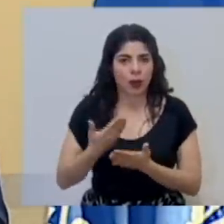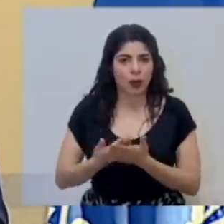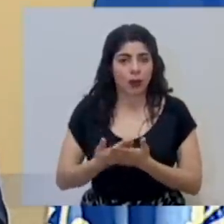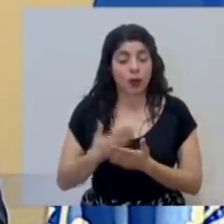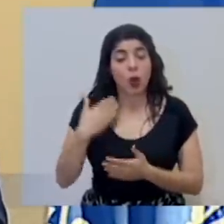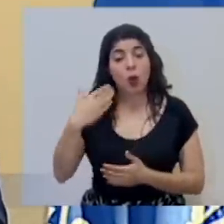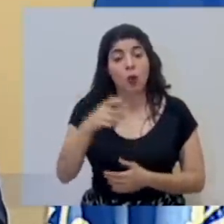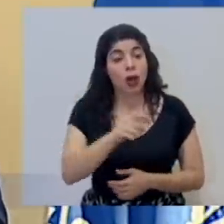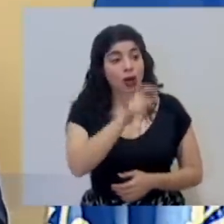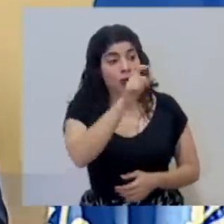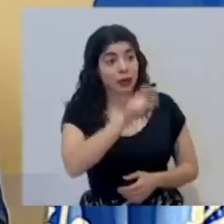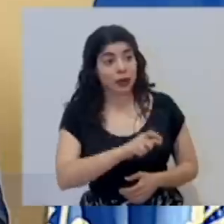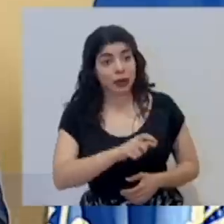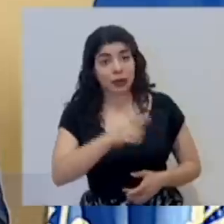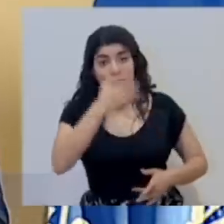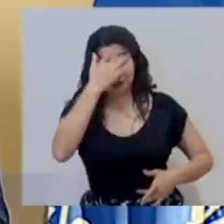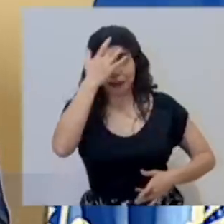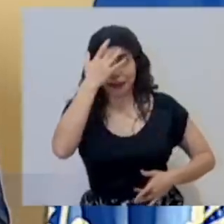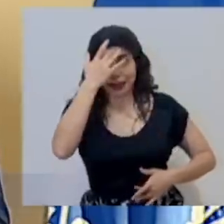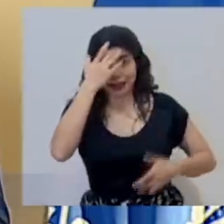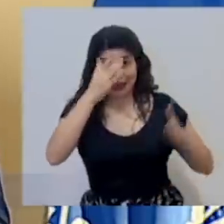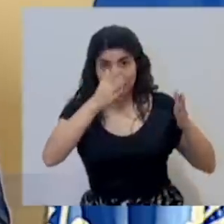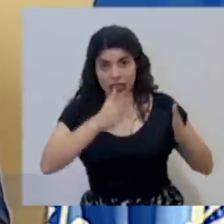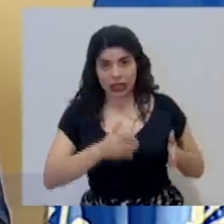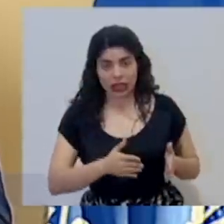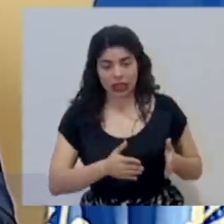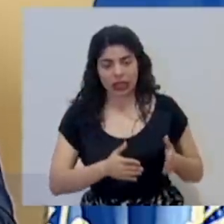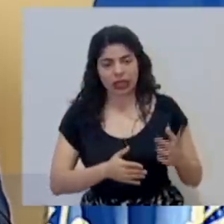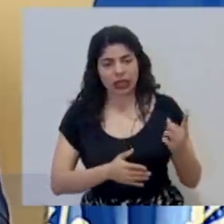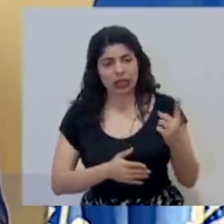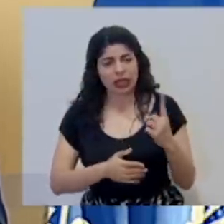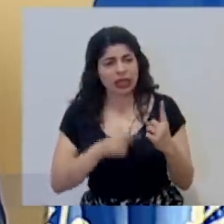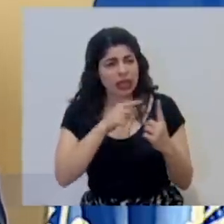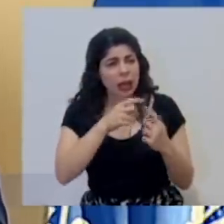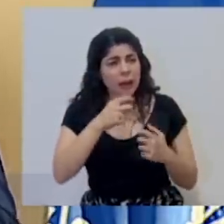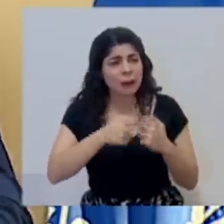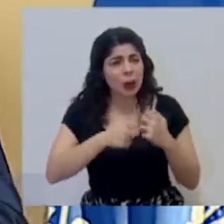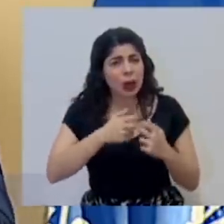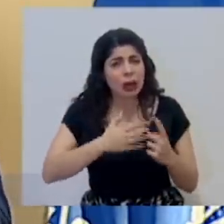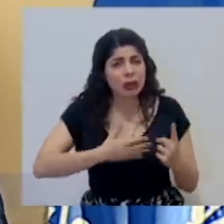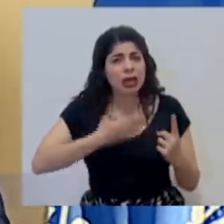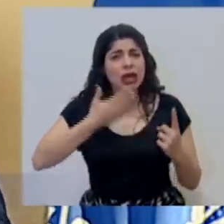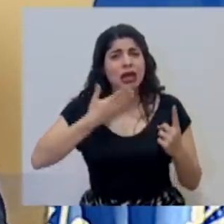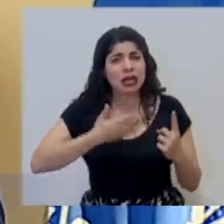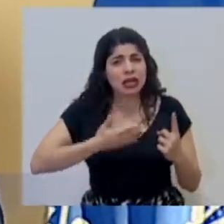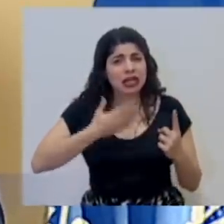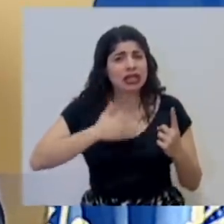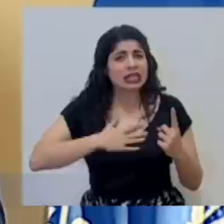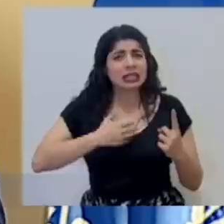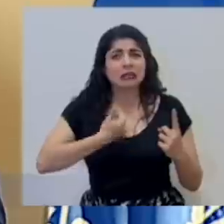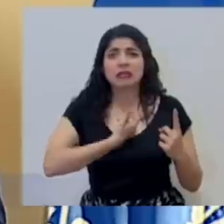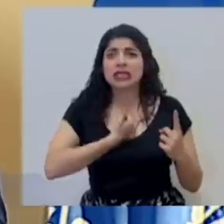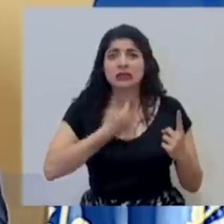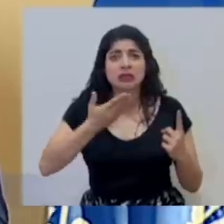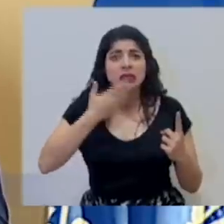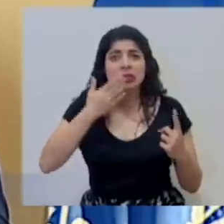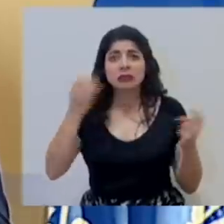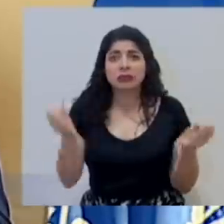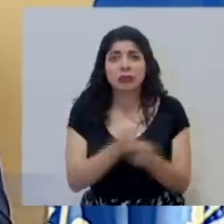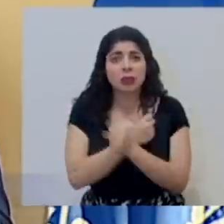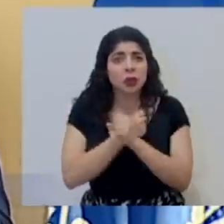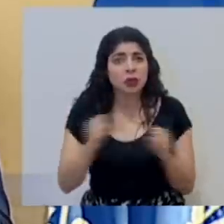Cuando un paciente tiene una dificultad respiratoria que ya no le permite respirar por sí solo